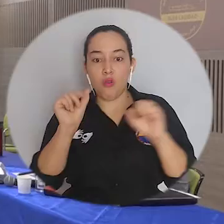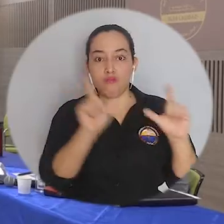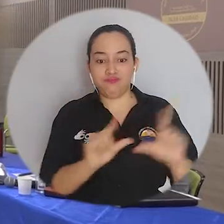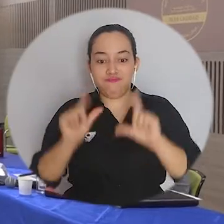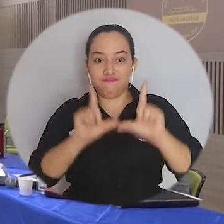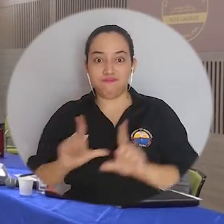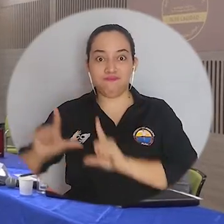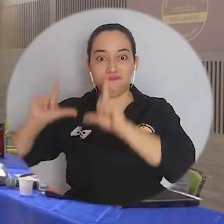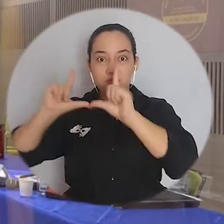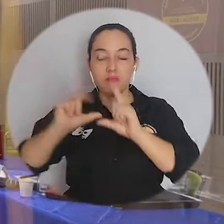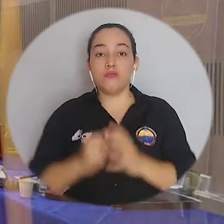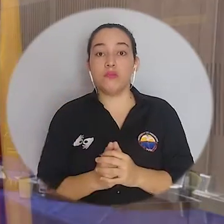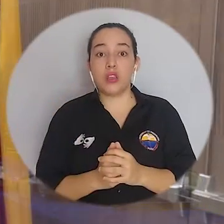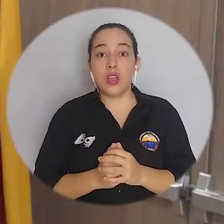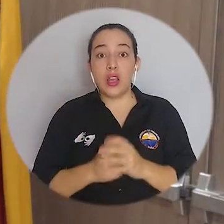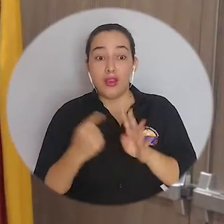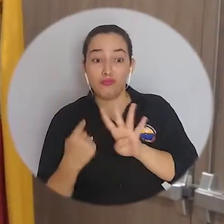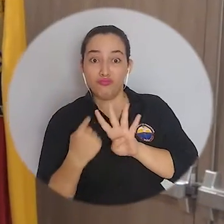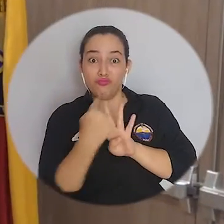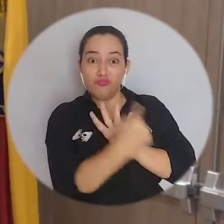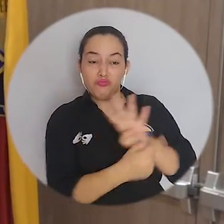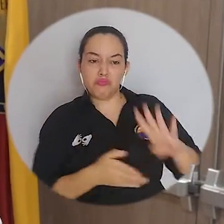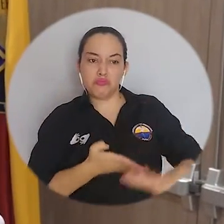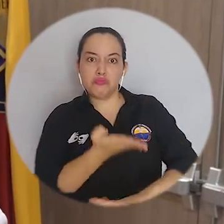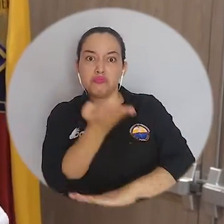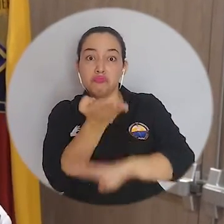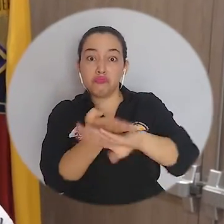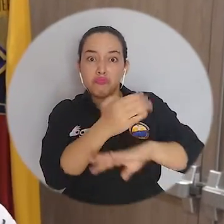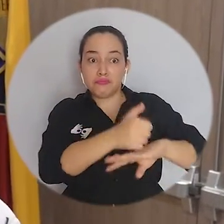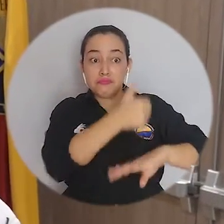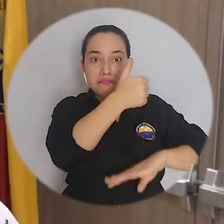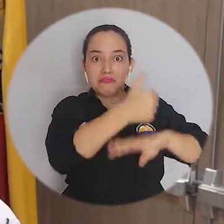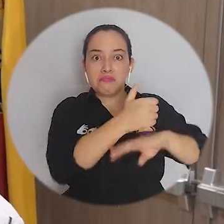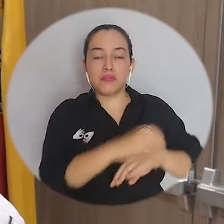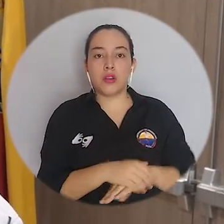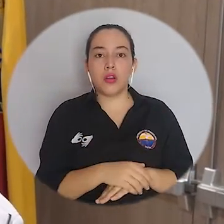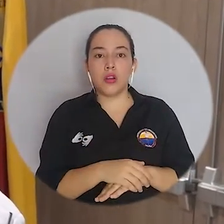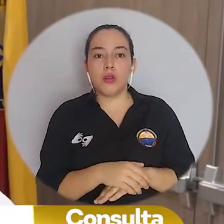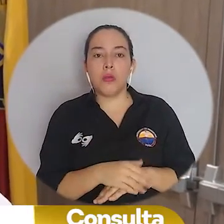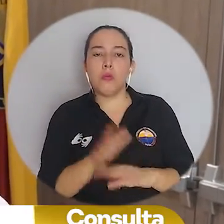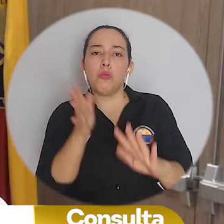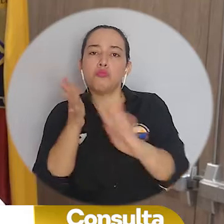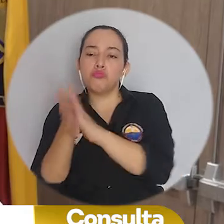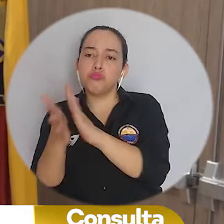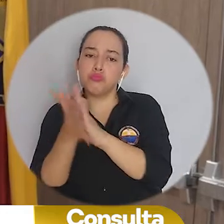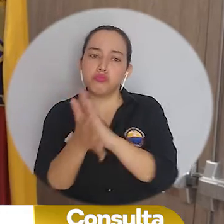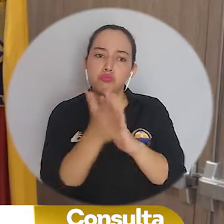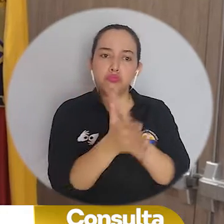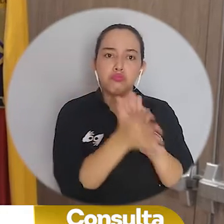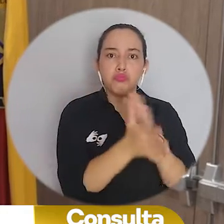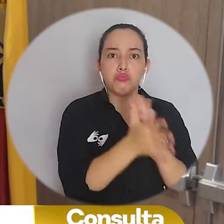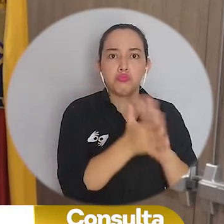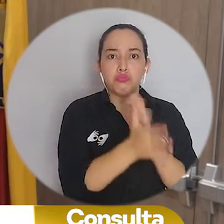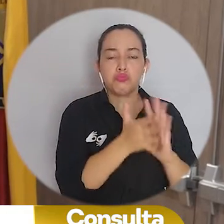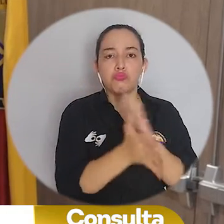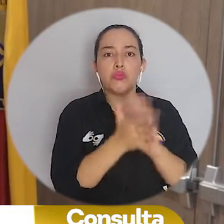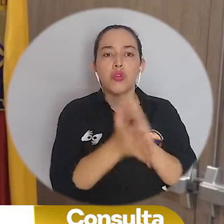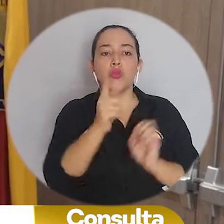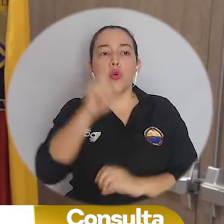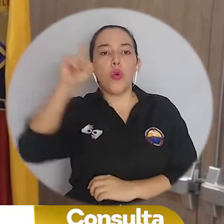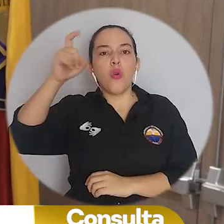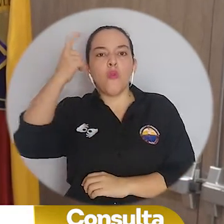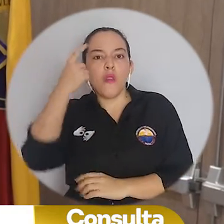el creo y posgrado, donde los candidatos pudieron cada uno socializar sus